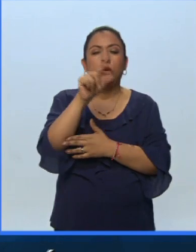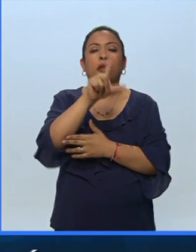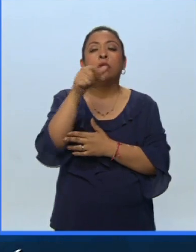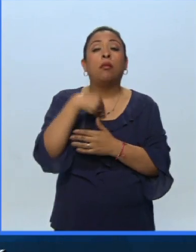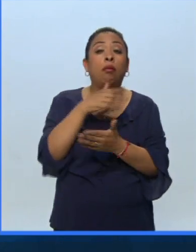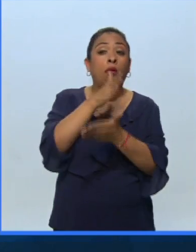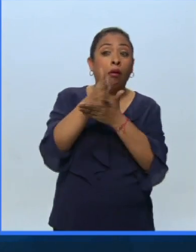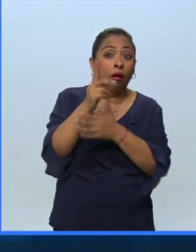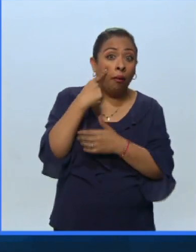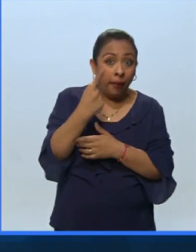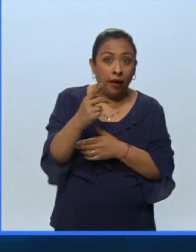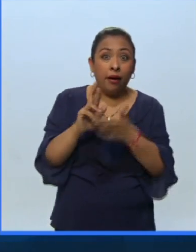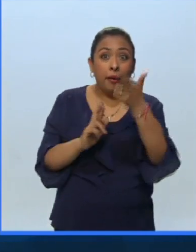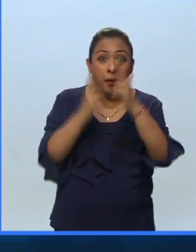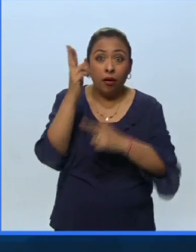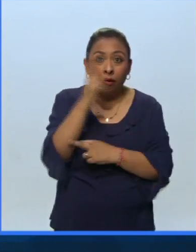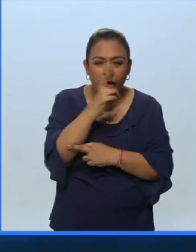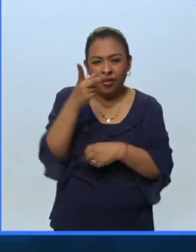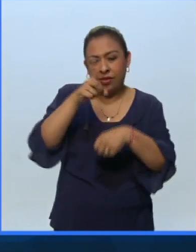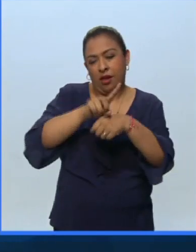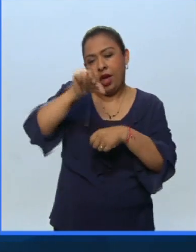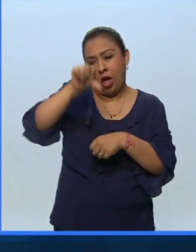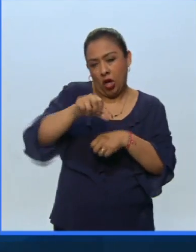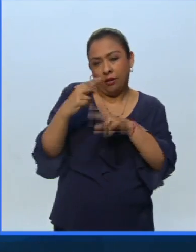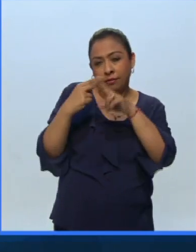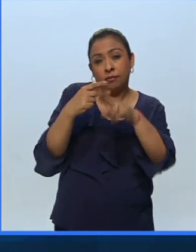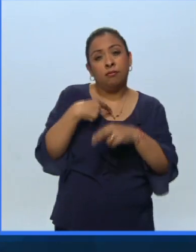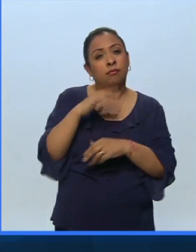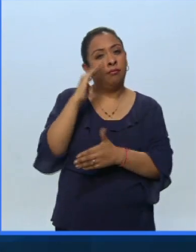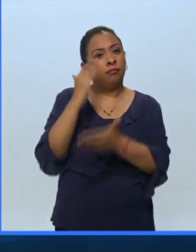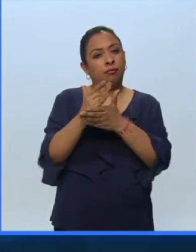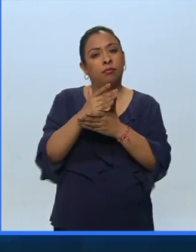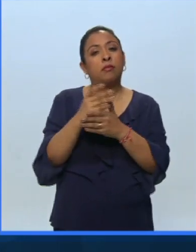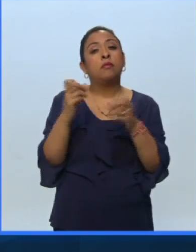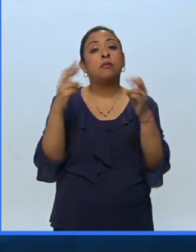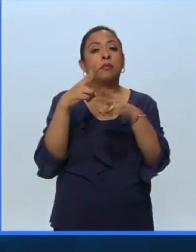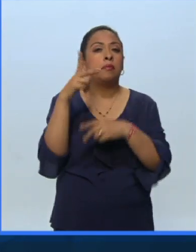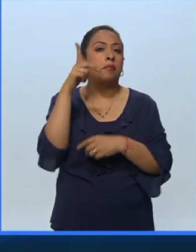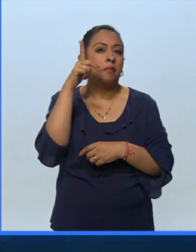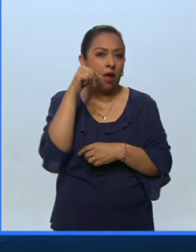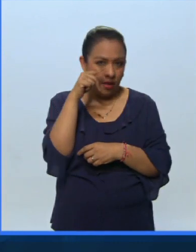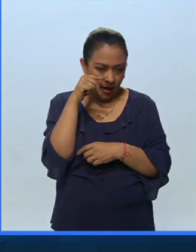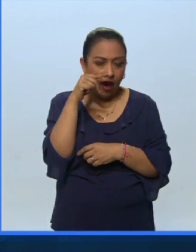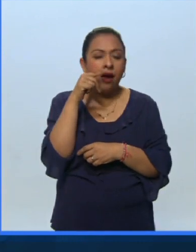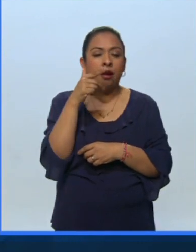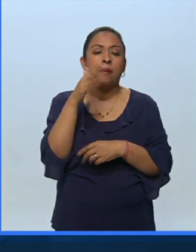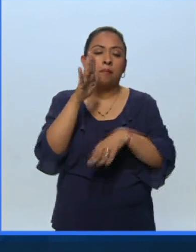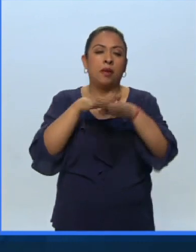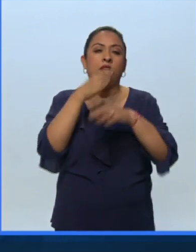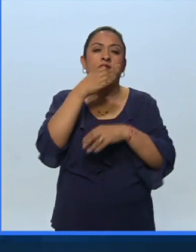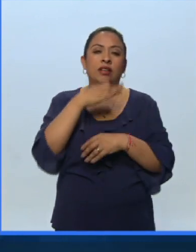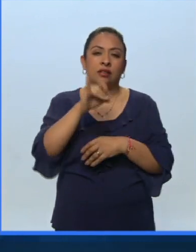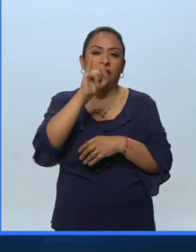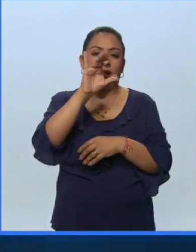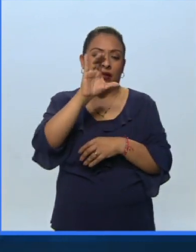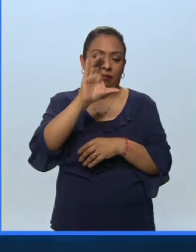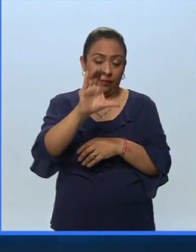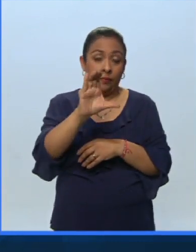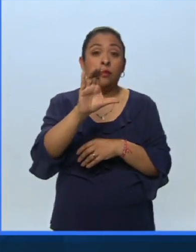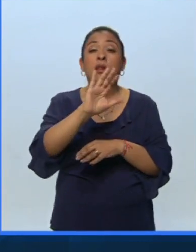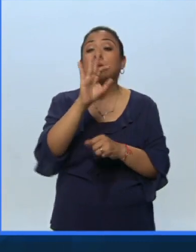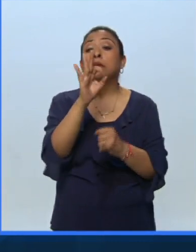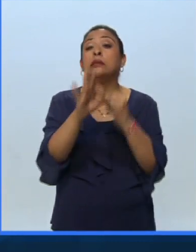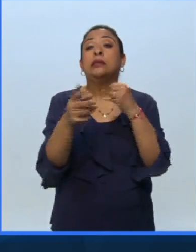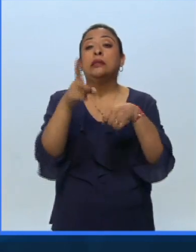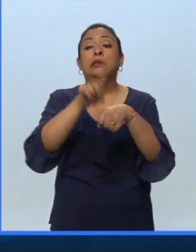recorrido por la revolución rusa en un día como hoy nos despedimos con la promesa de vernos mañana con más del Festival Internacional Cervantino que está en